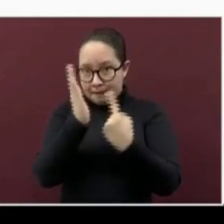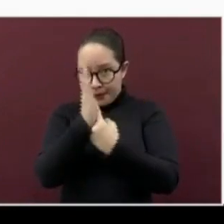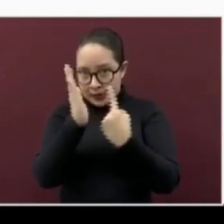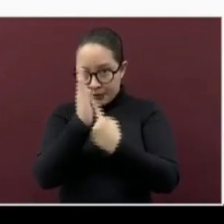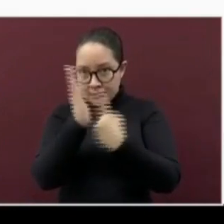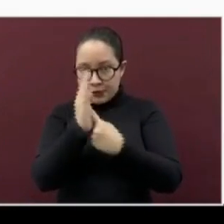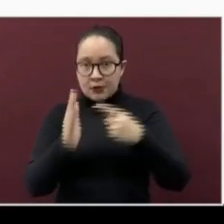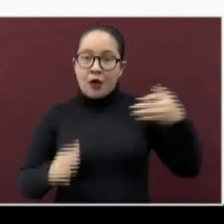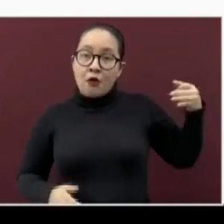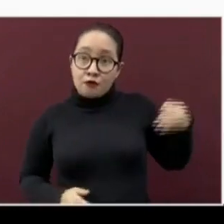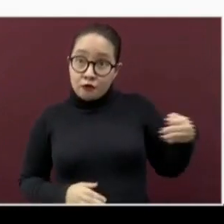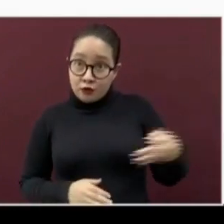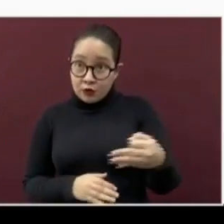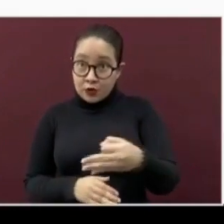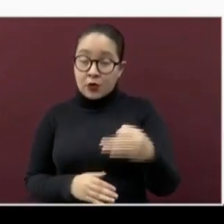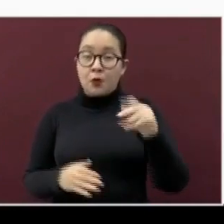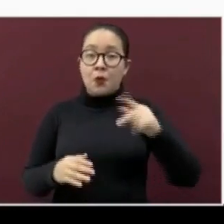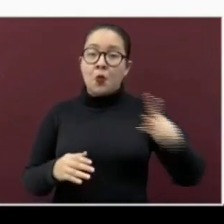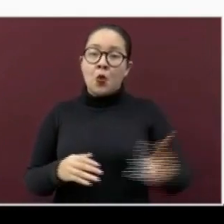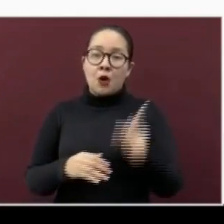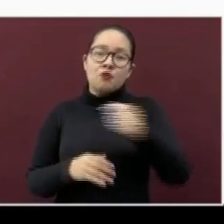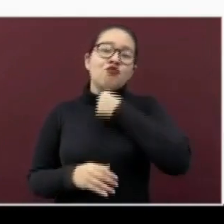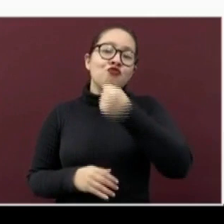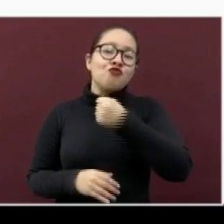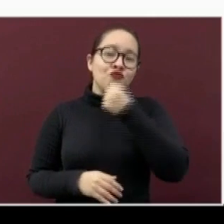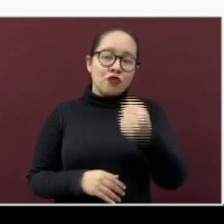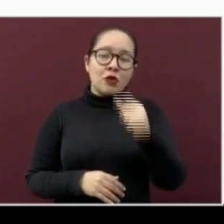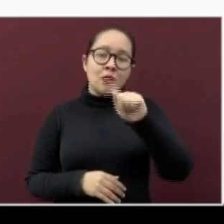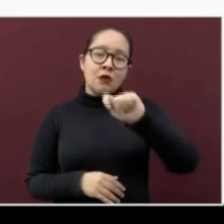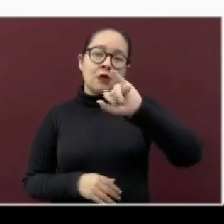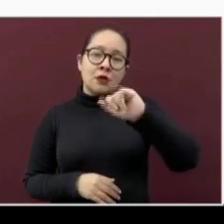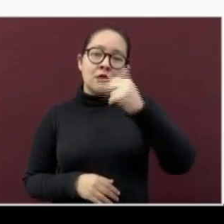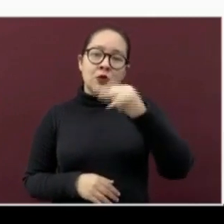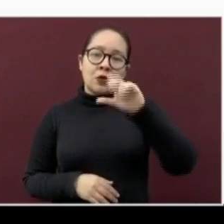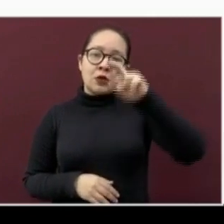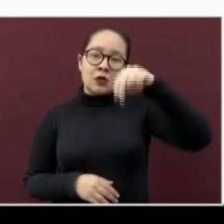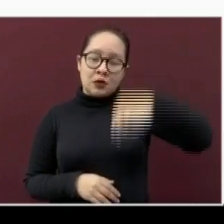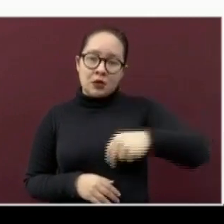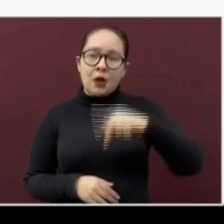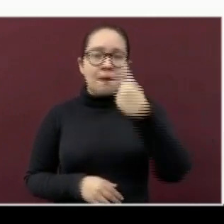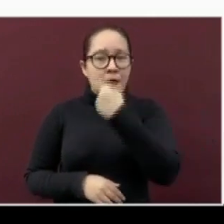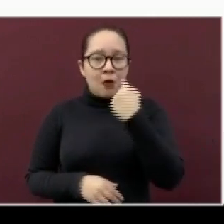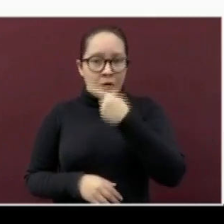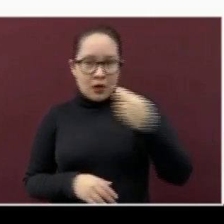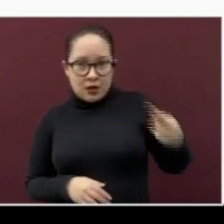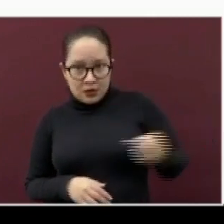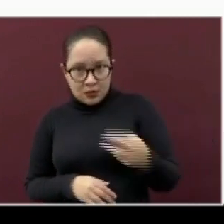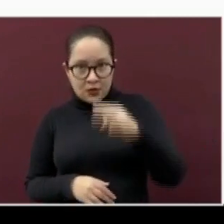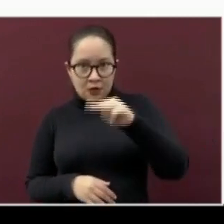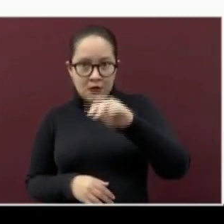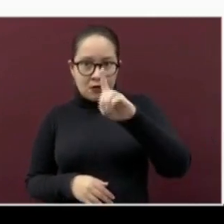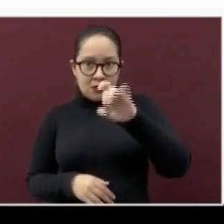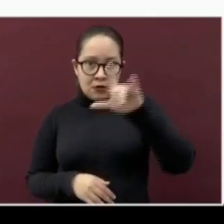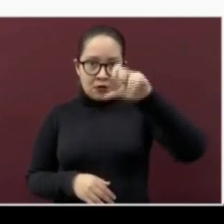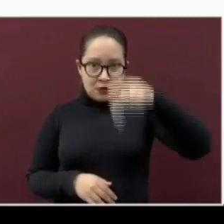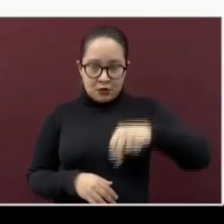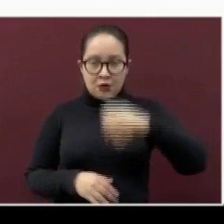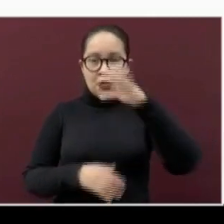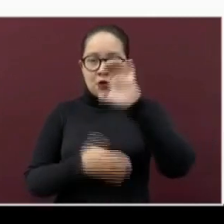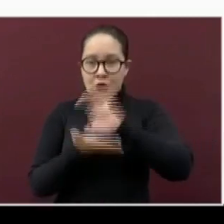Fortín, Pueblo Viejo, Tihuatlán, Boca del Río, Medellín, Cozoleacaque,